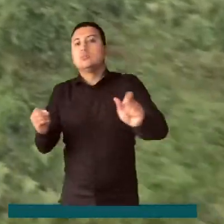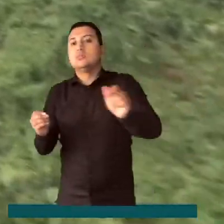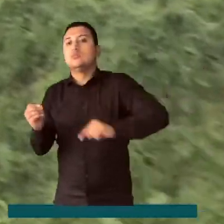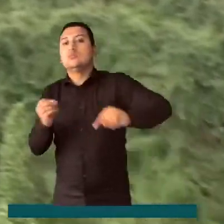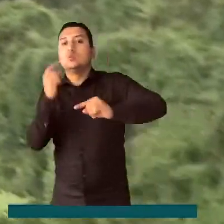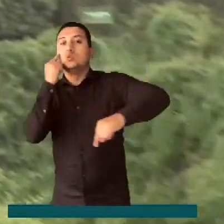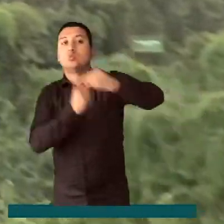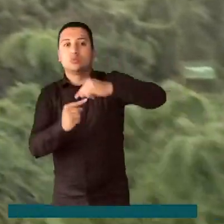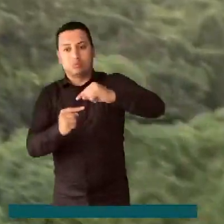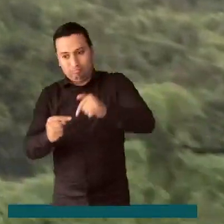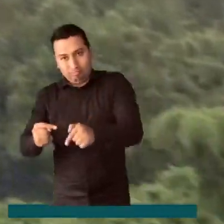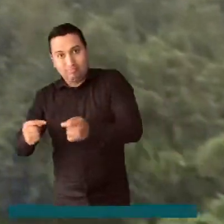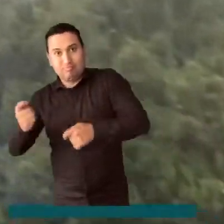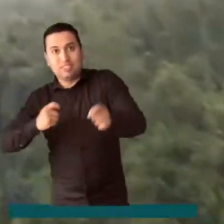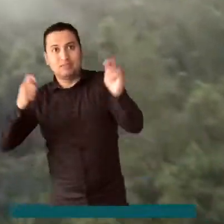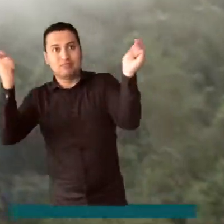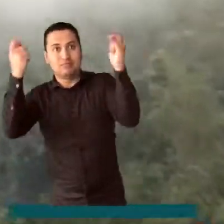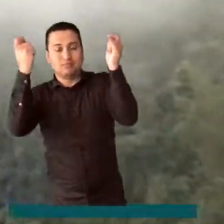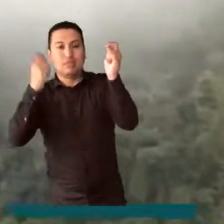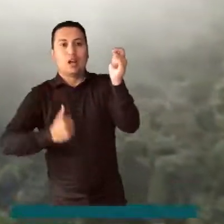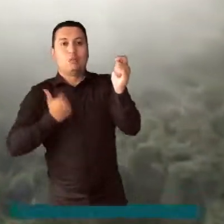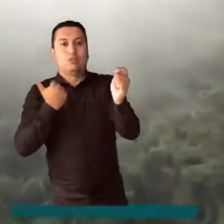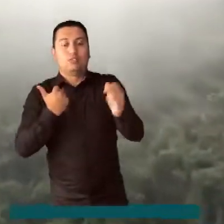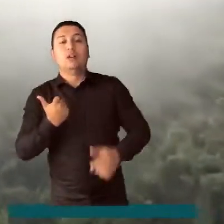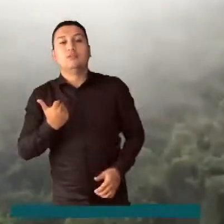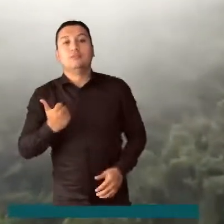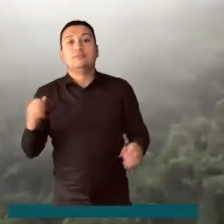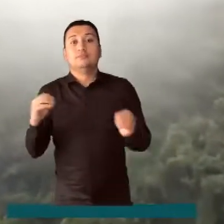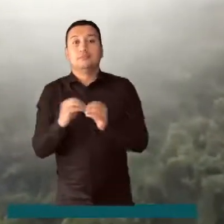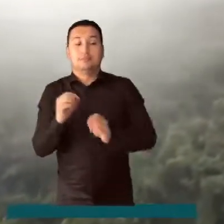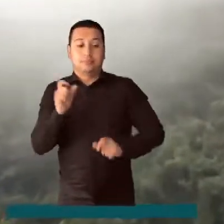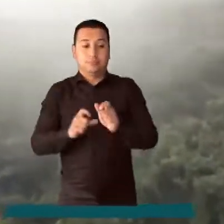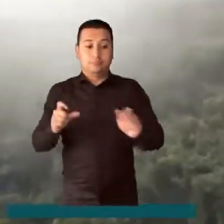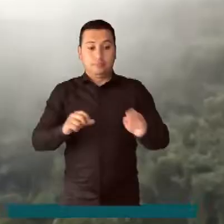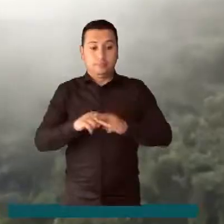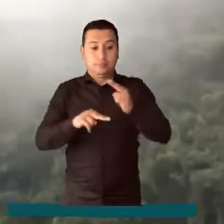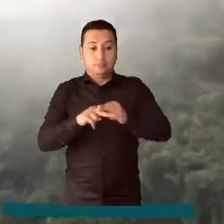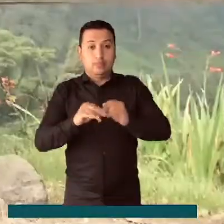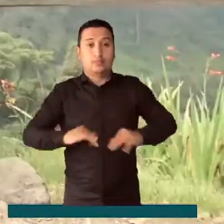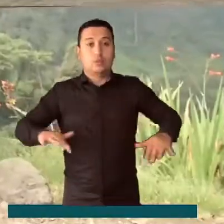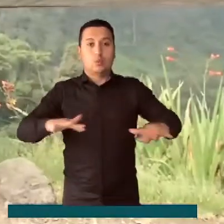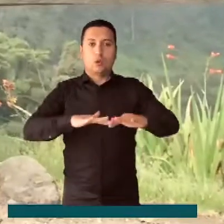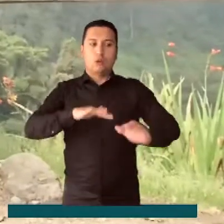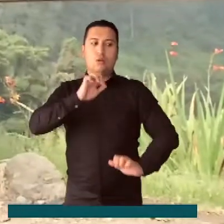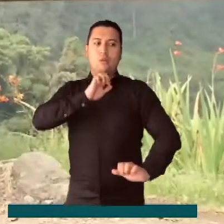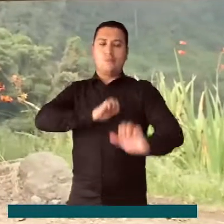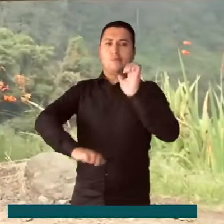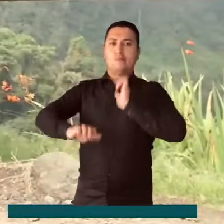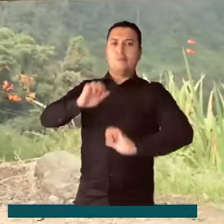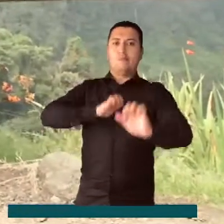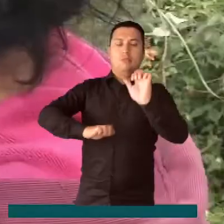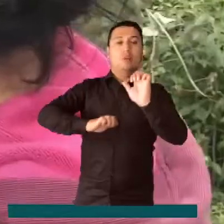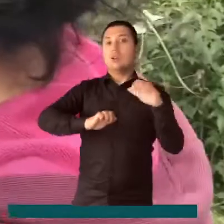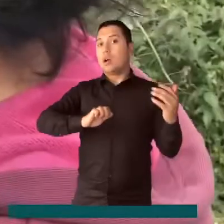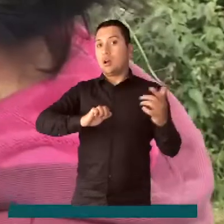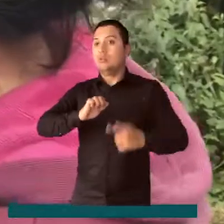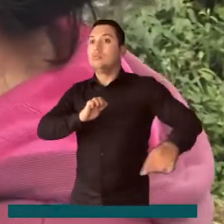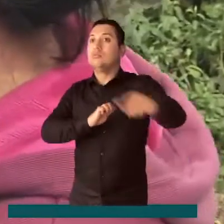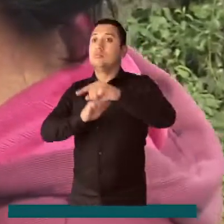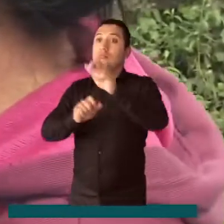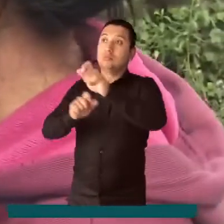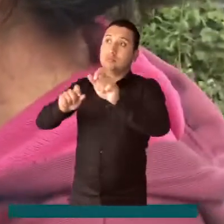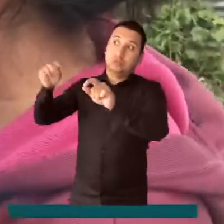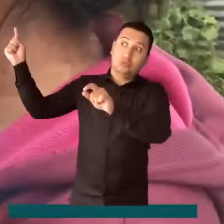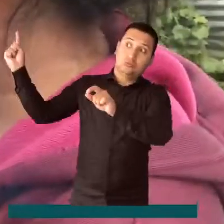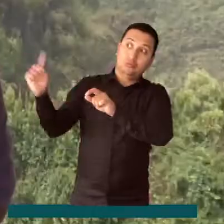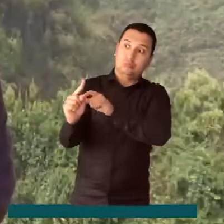Los habitantes de estas reservas ecológicas también hacen un llamado a la conciencia ambiental, pues cada basura que se arroja contamina los